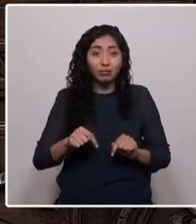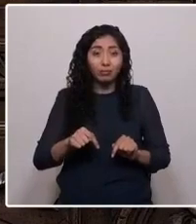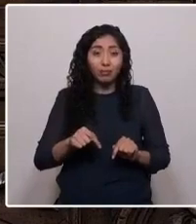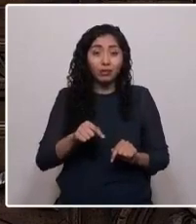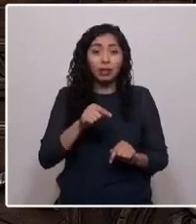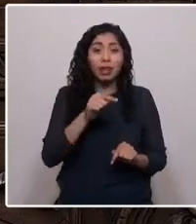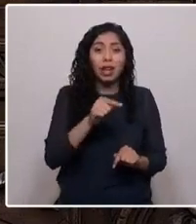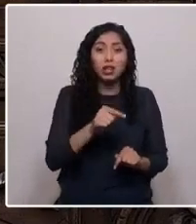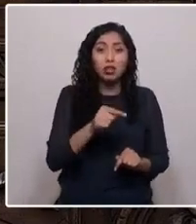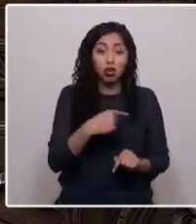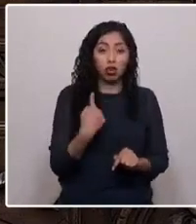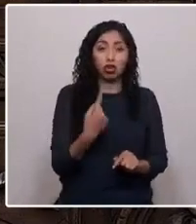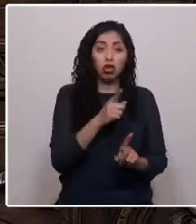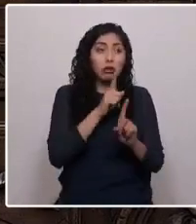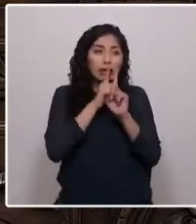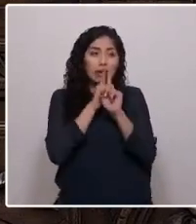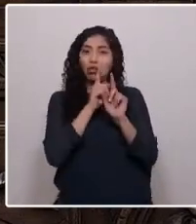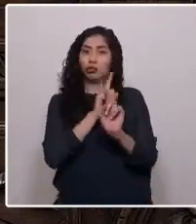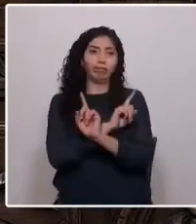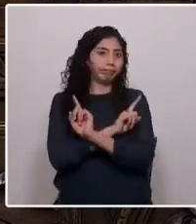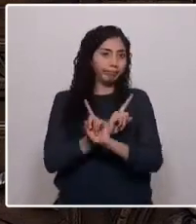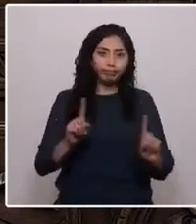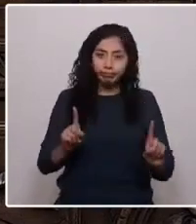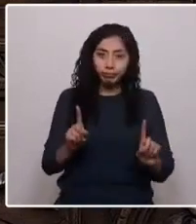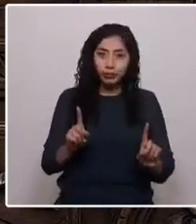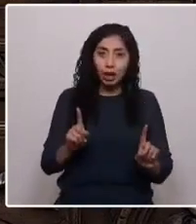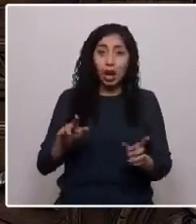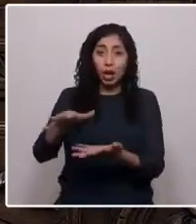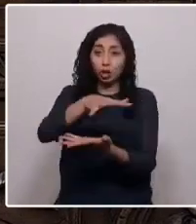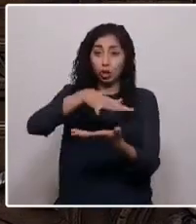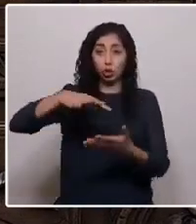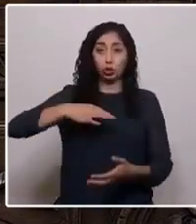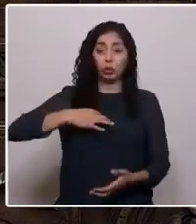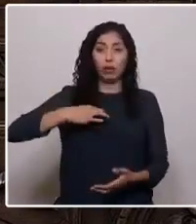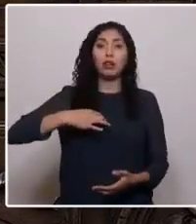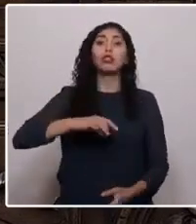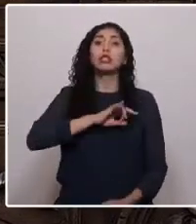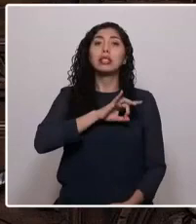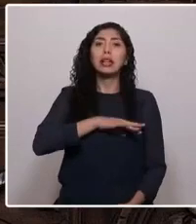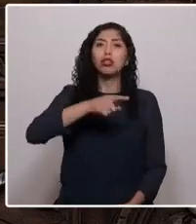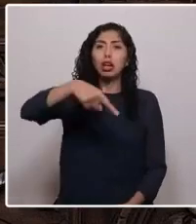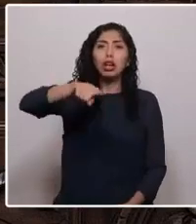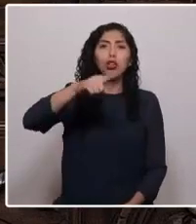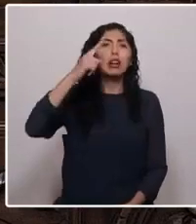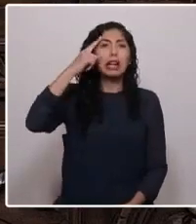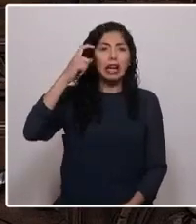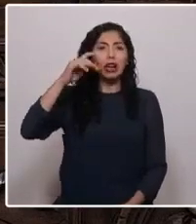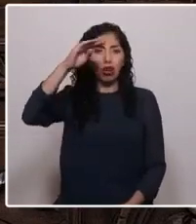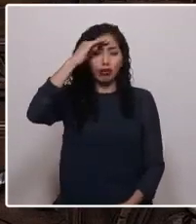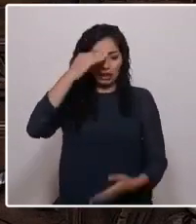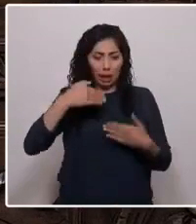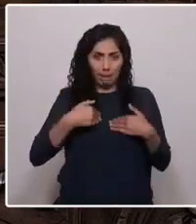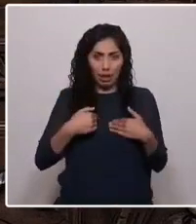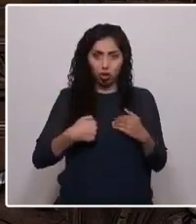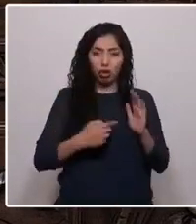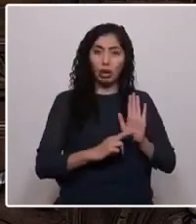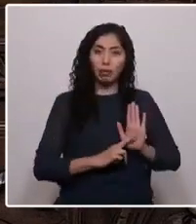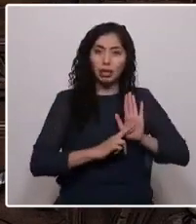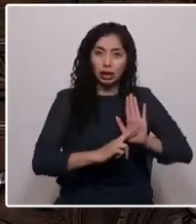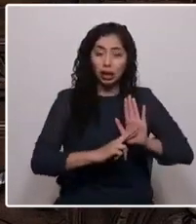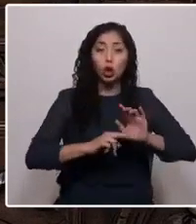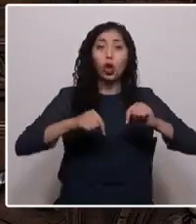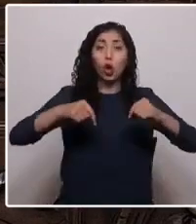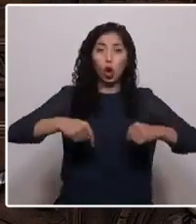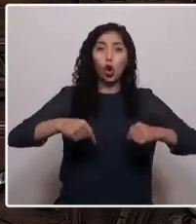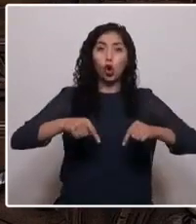nuestro silencio cómplice. A los ciudadanos chilenos que creyeron en mí para representarlos, hoy con el